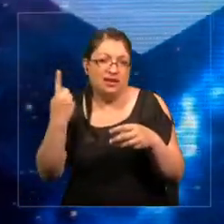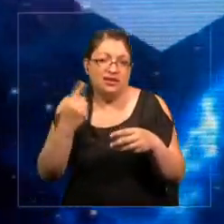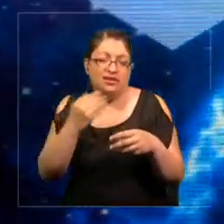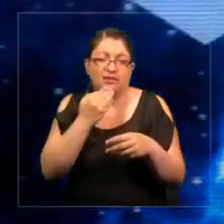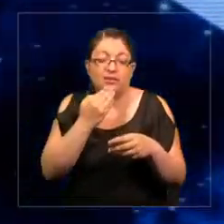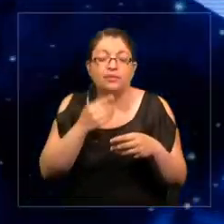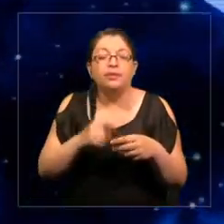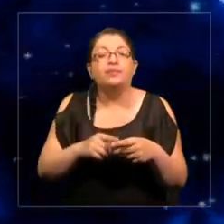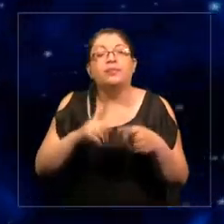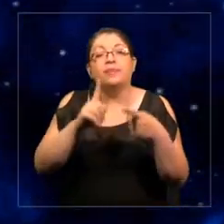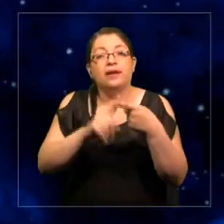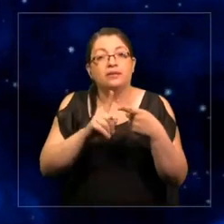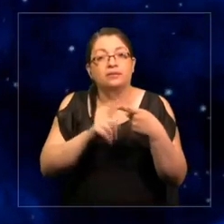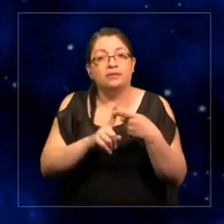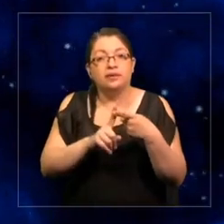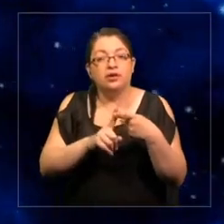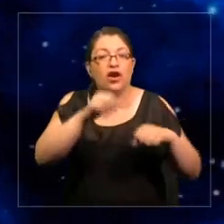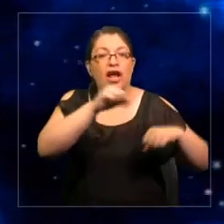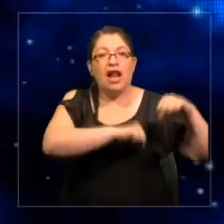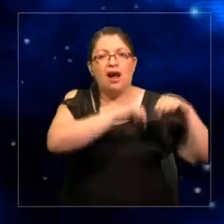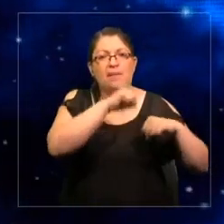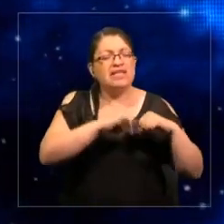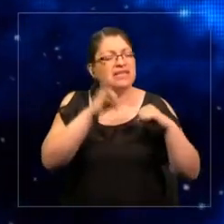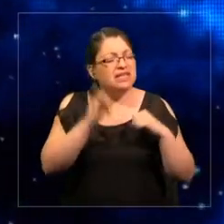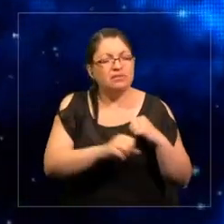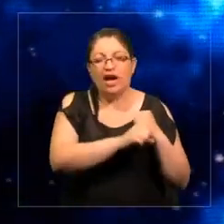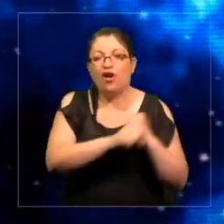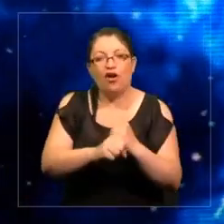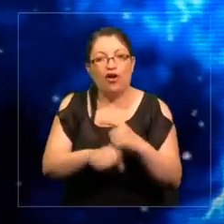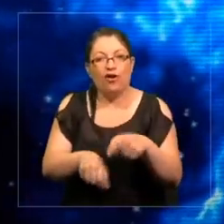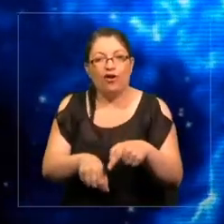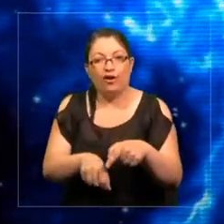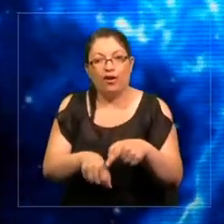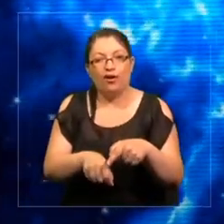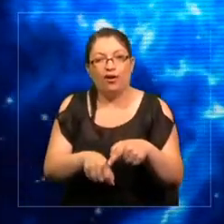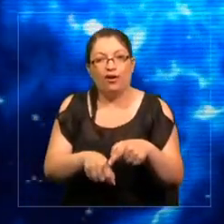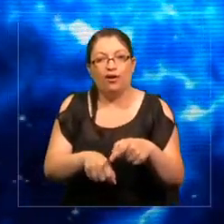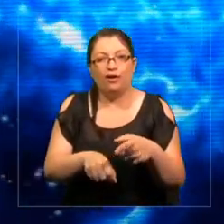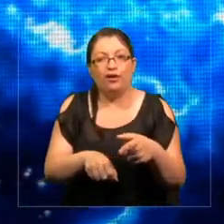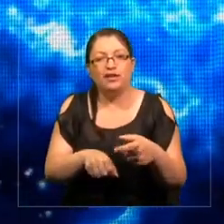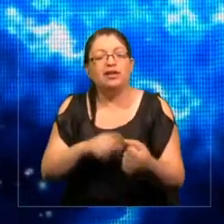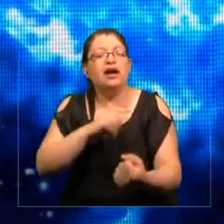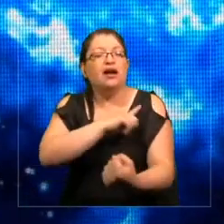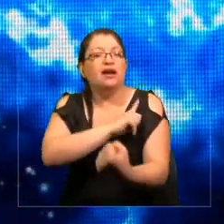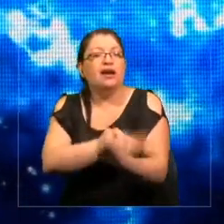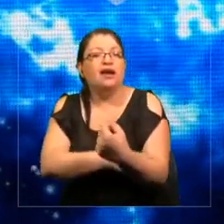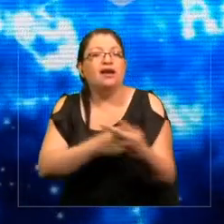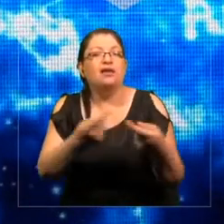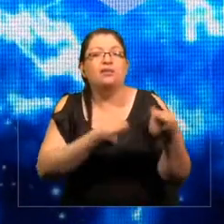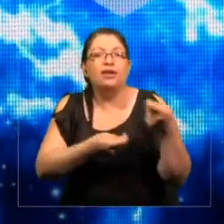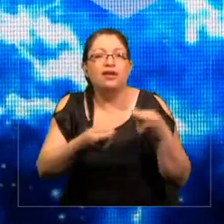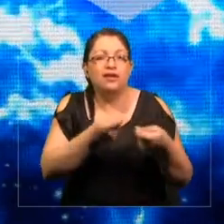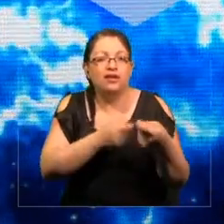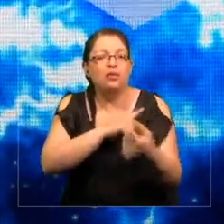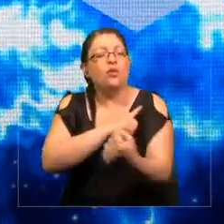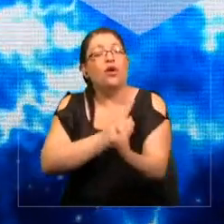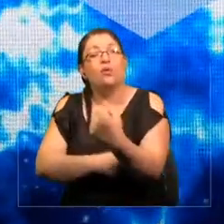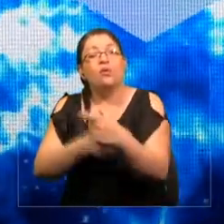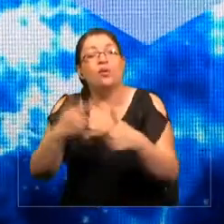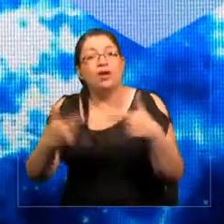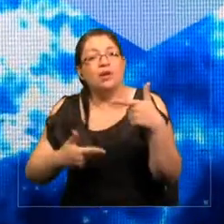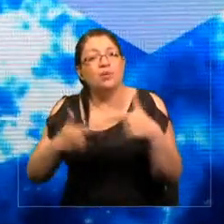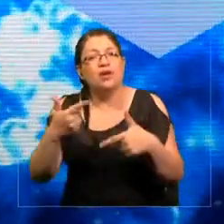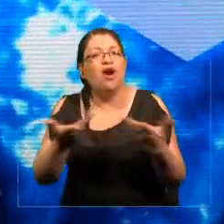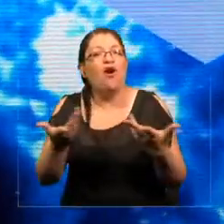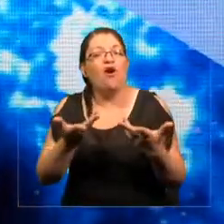Primero, es la oposición de la industria. La conversión del poder económico, el poder político a